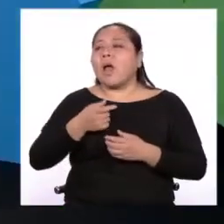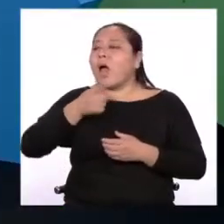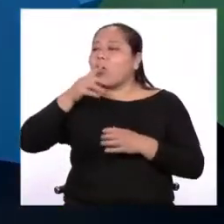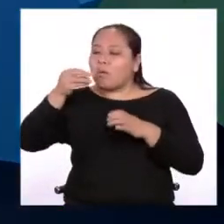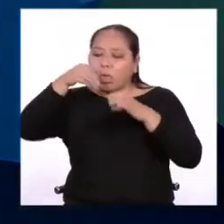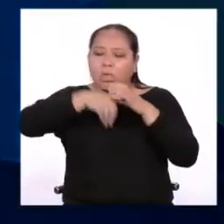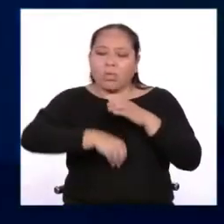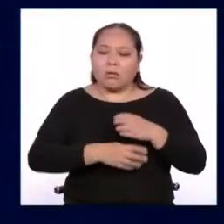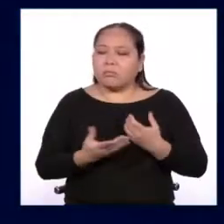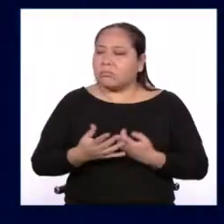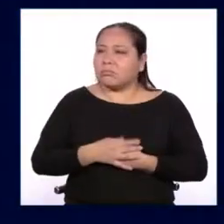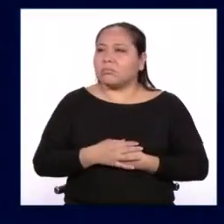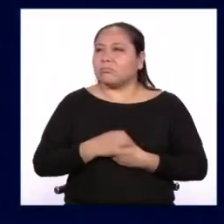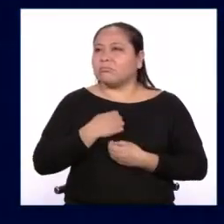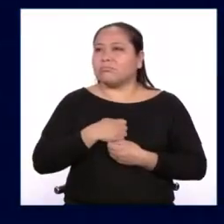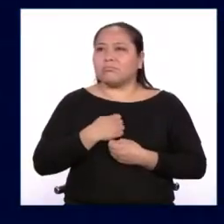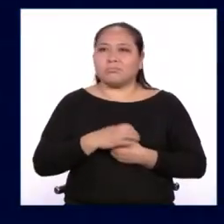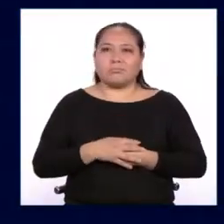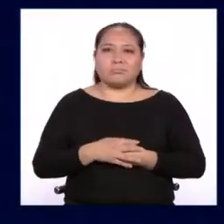avión, sorry. ¡No! ¡No!